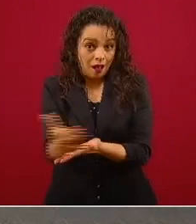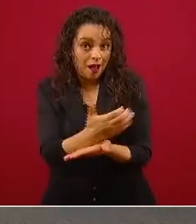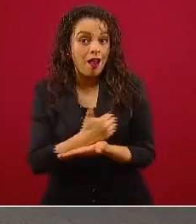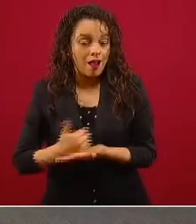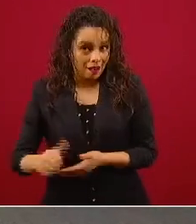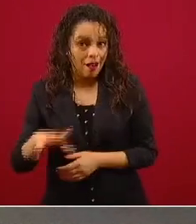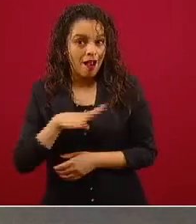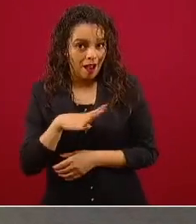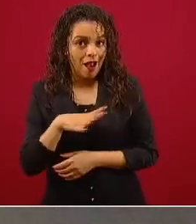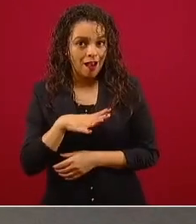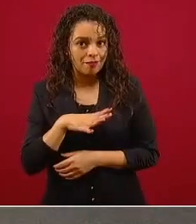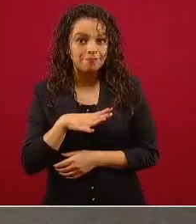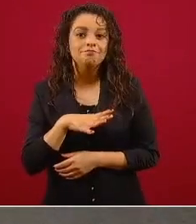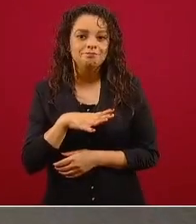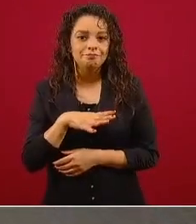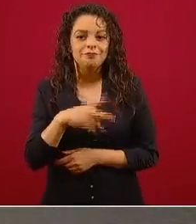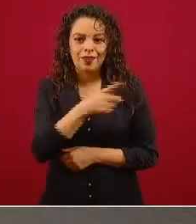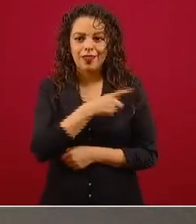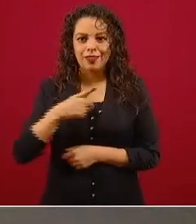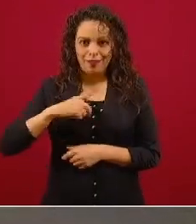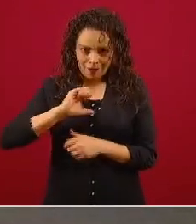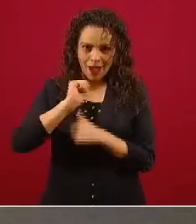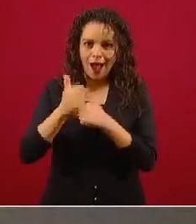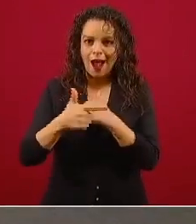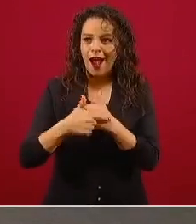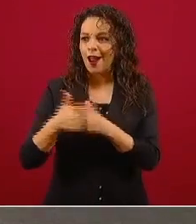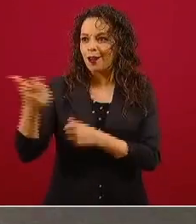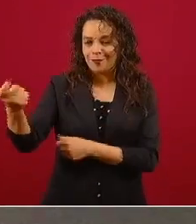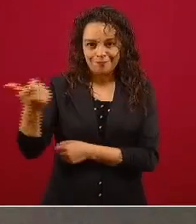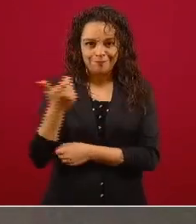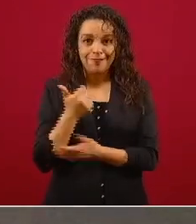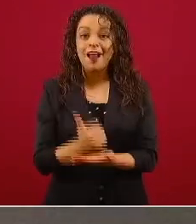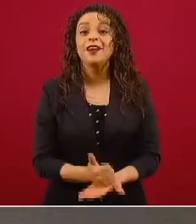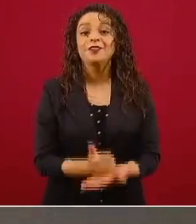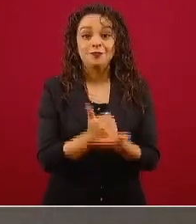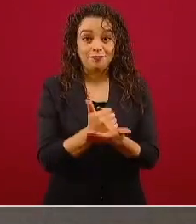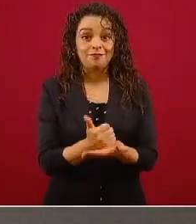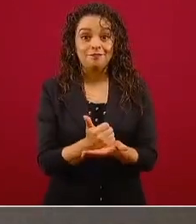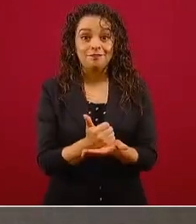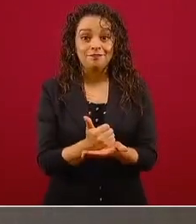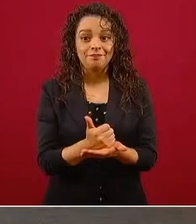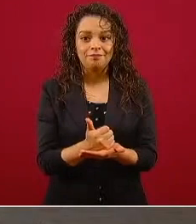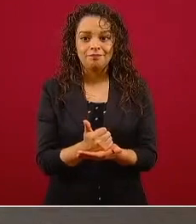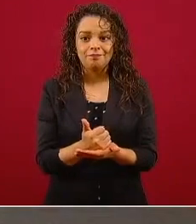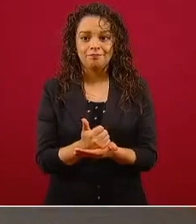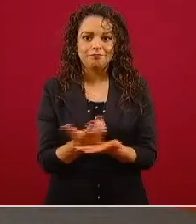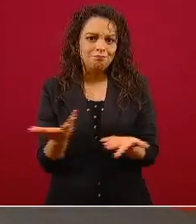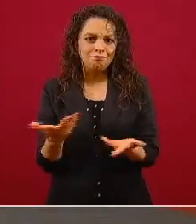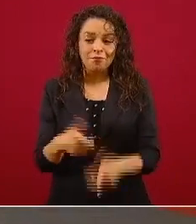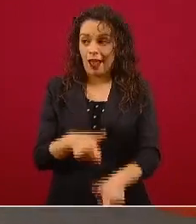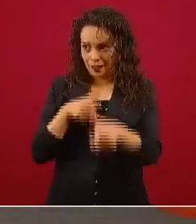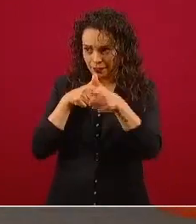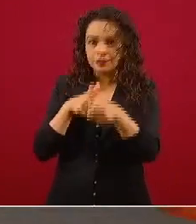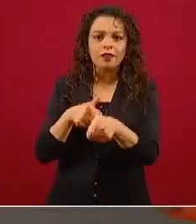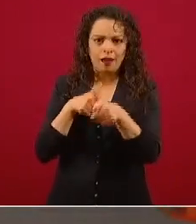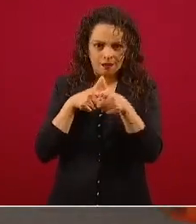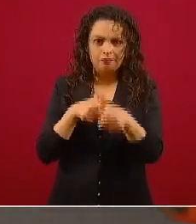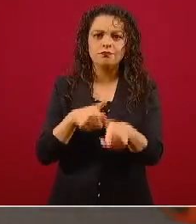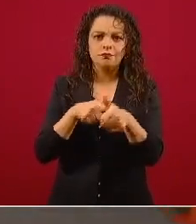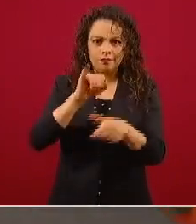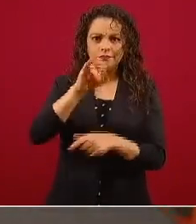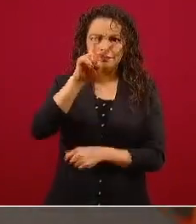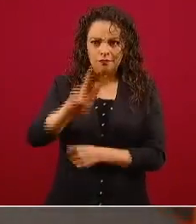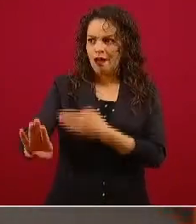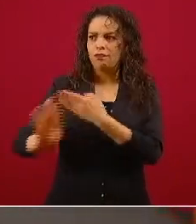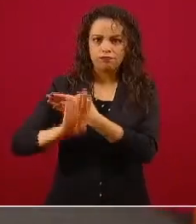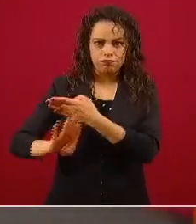Entonces, deberían de cooperar en algo, que sigan atacando, pero que de lo que les